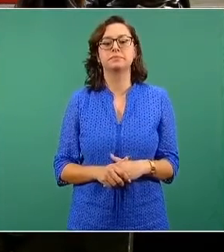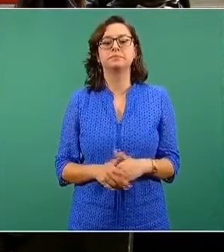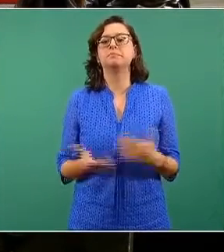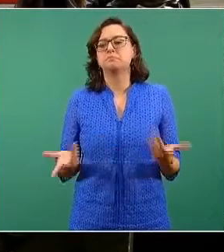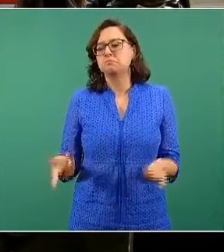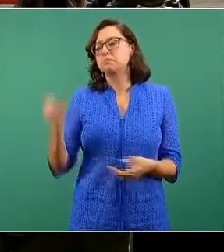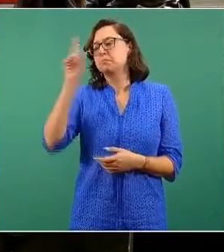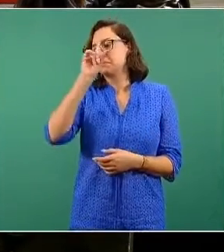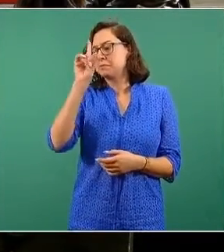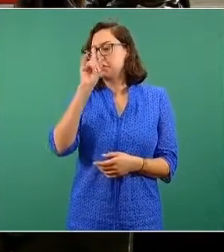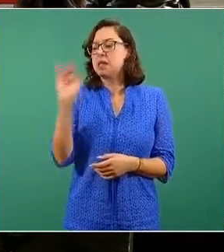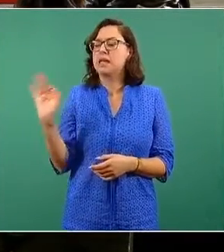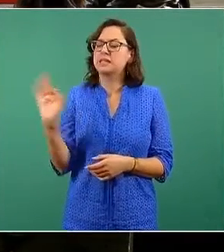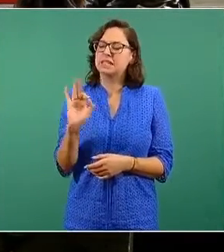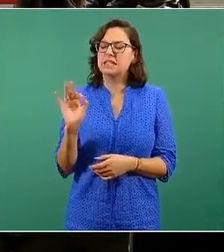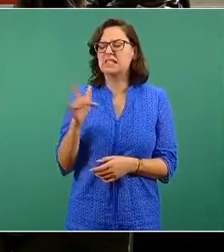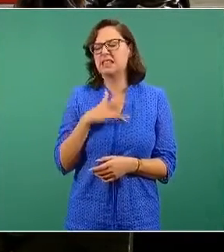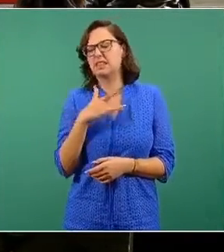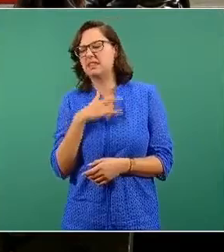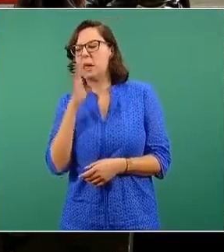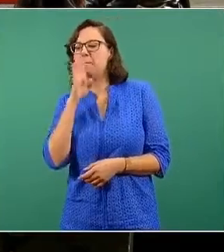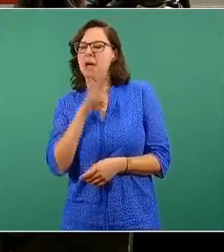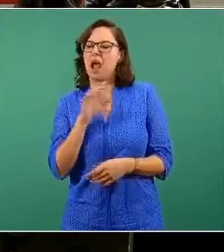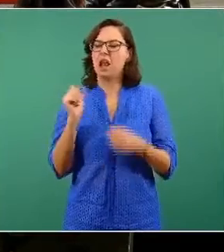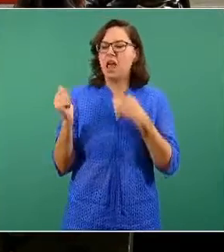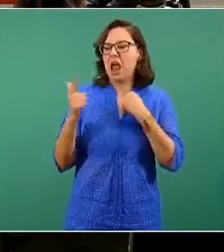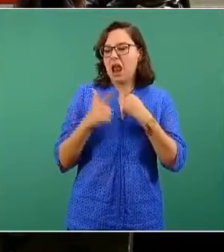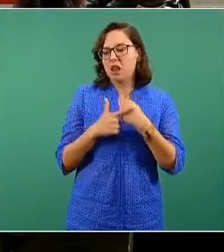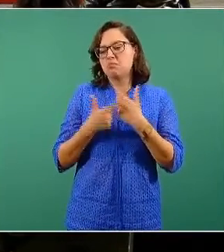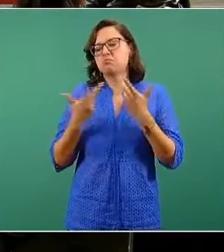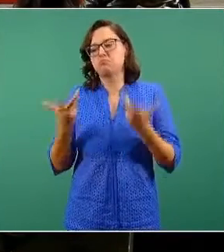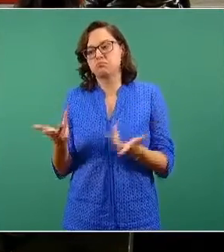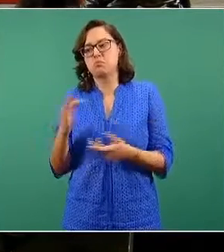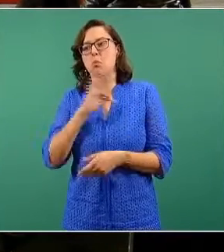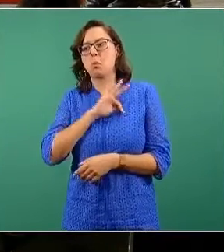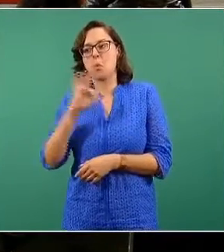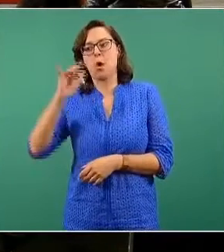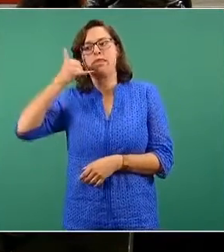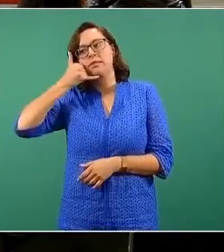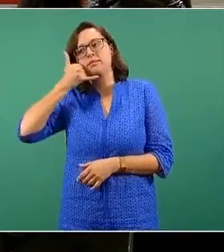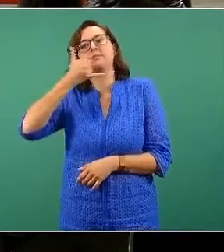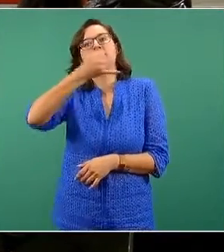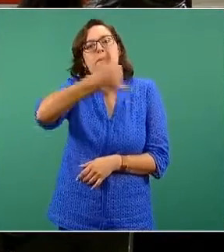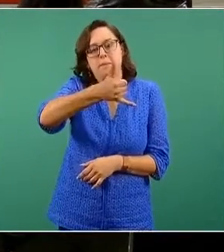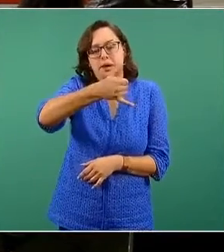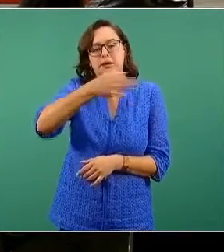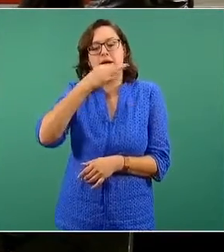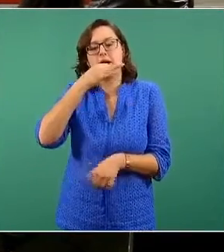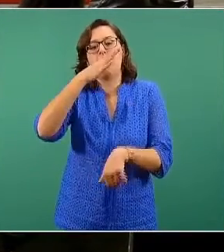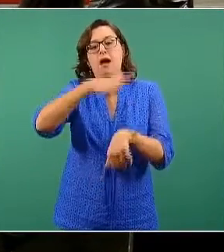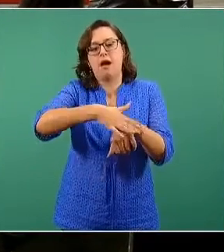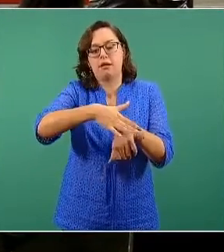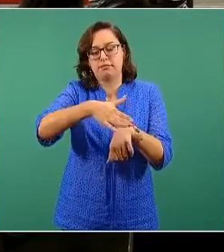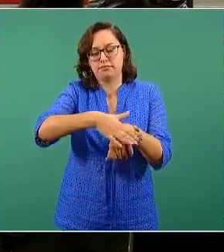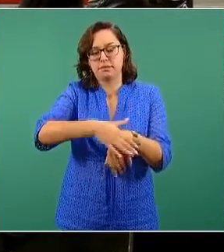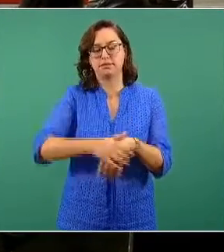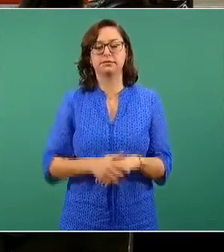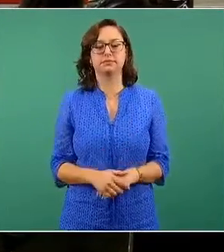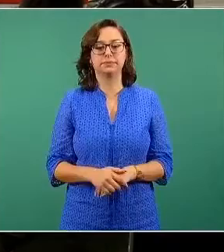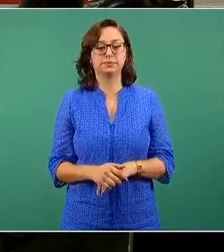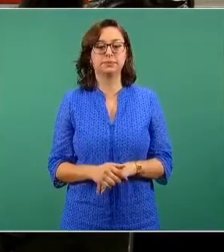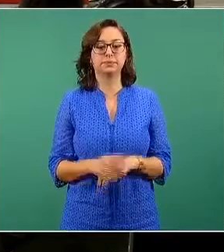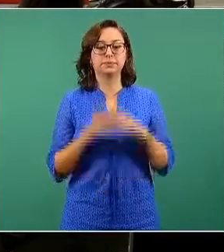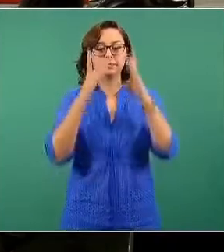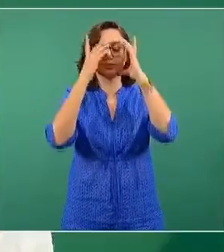de, si llegara a presentar alguna molestia, se le dará algún teléfono de dónde debe informar que lo presenta.